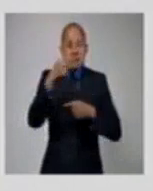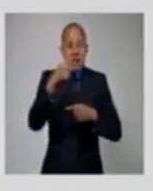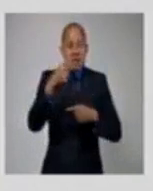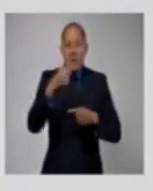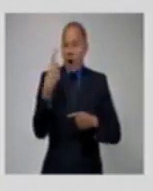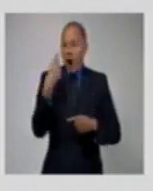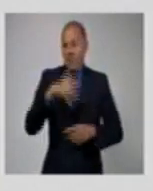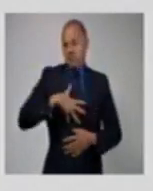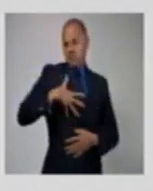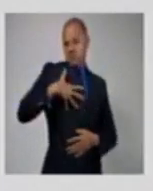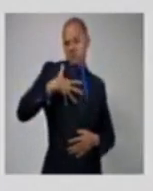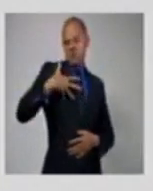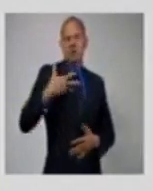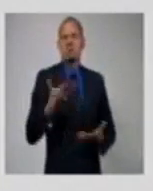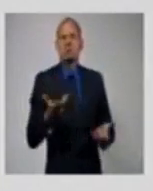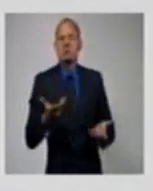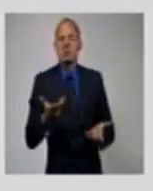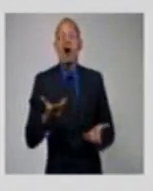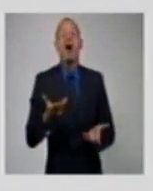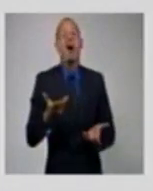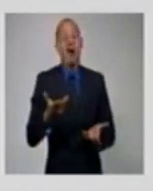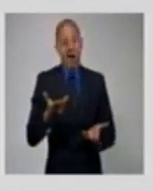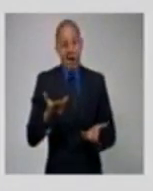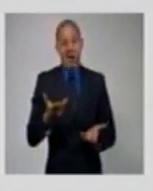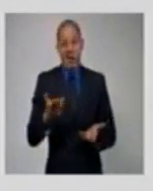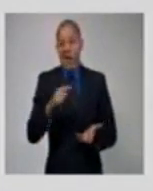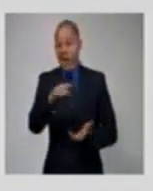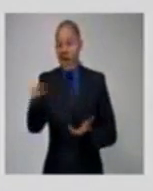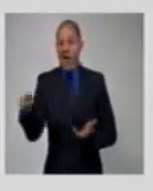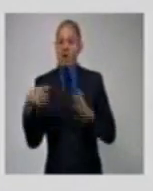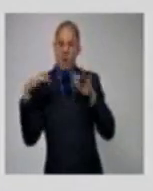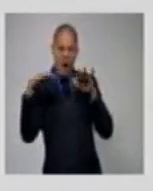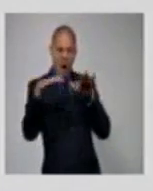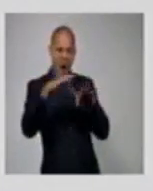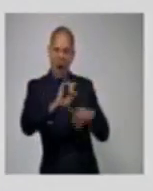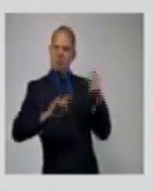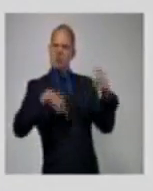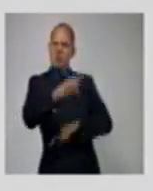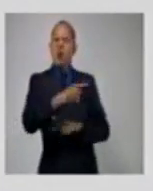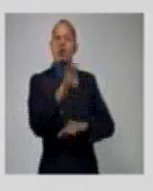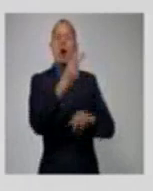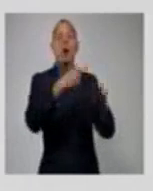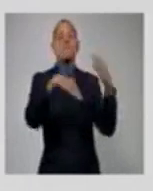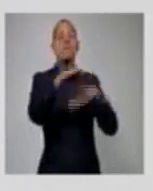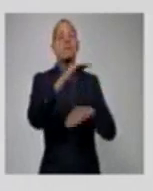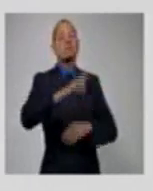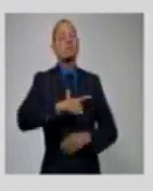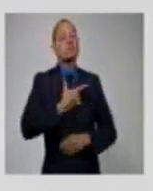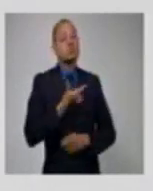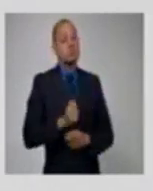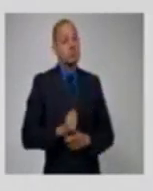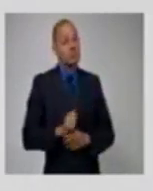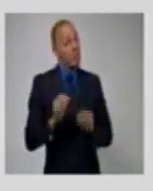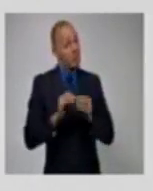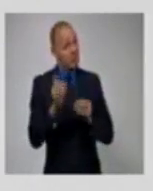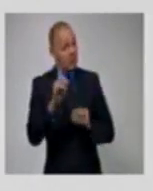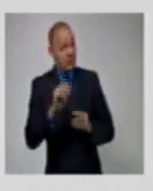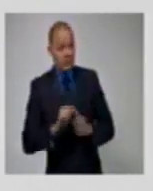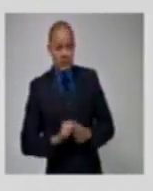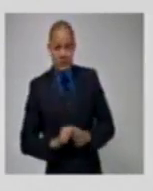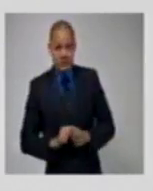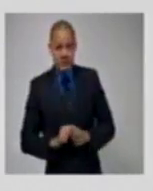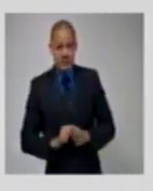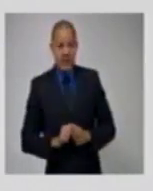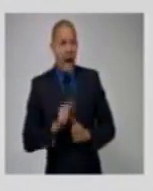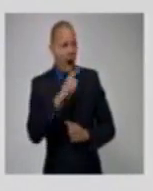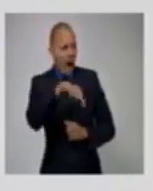asediar una institución. Es la de crear un estado de asedio a las personas que trabajan